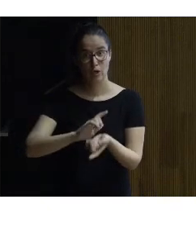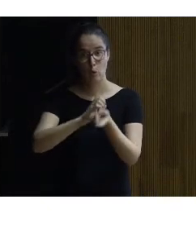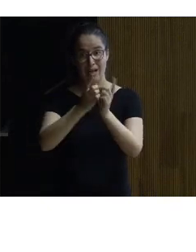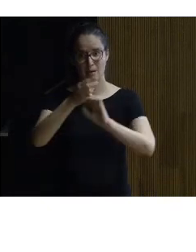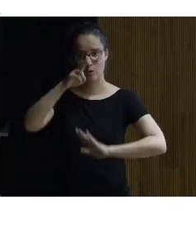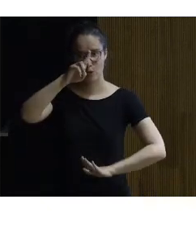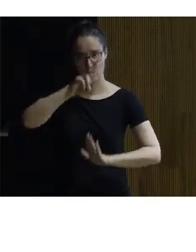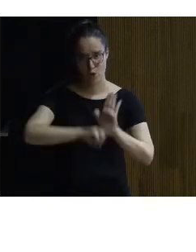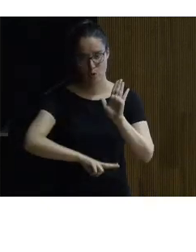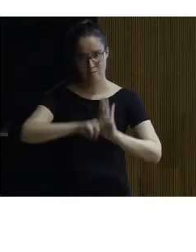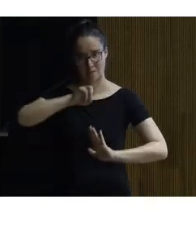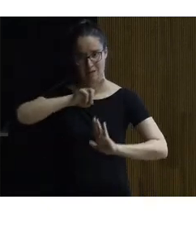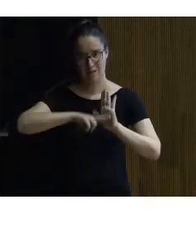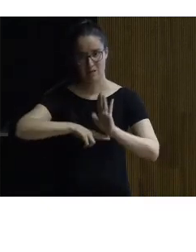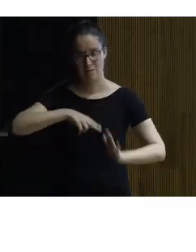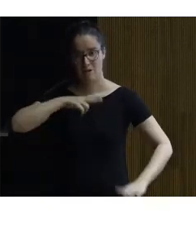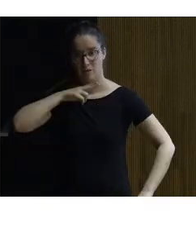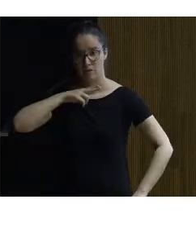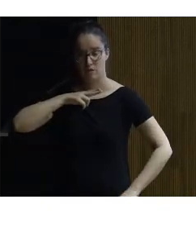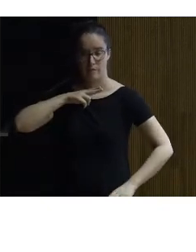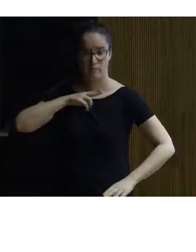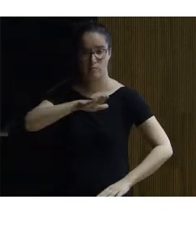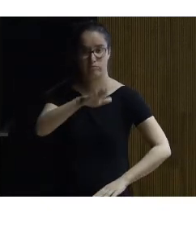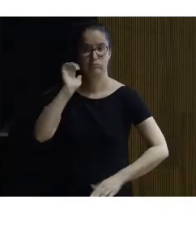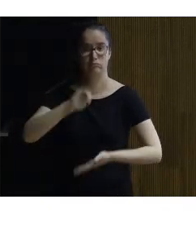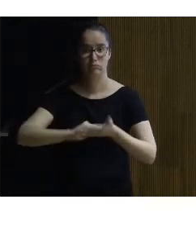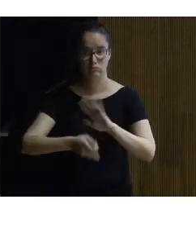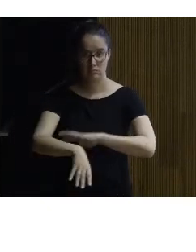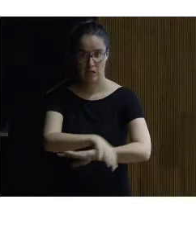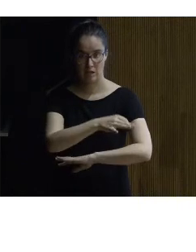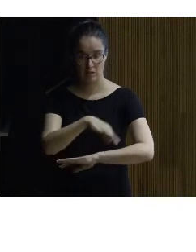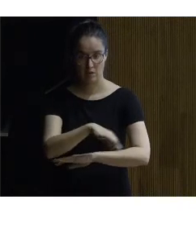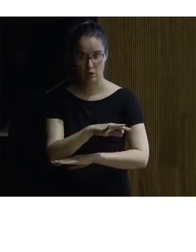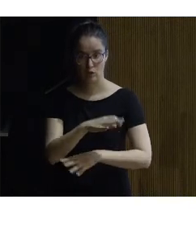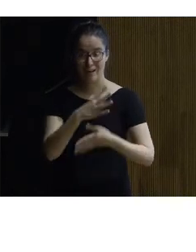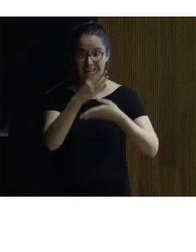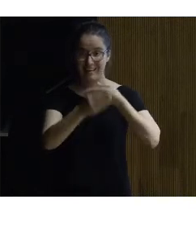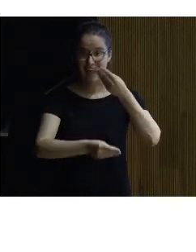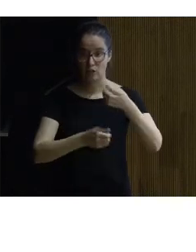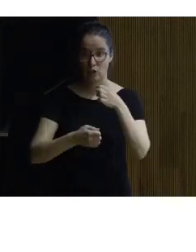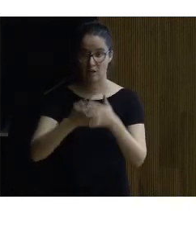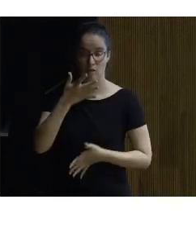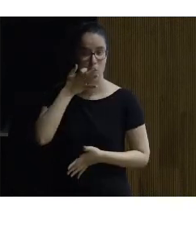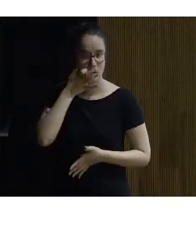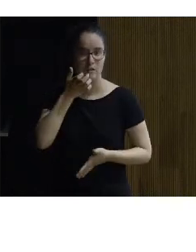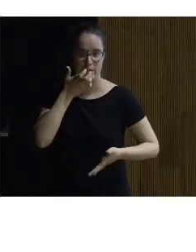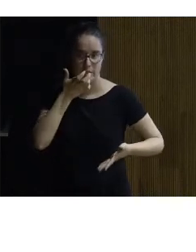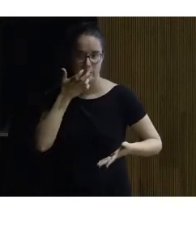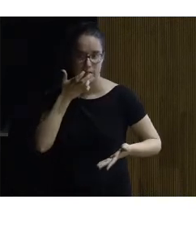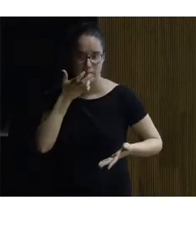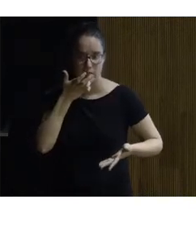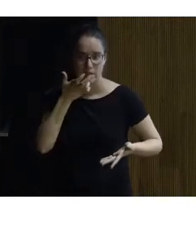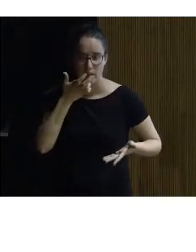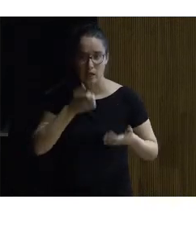de normativa que se llame al arquitecto que ha hecho el edificio si es que naturalmente es un